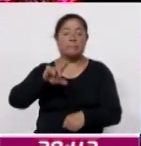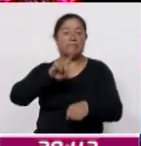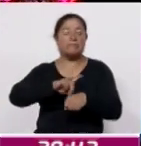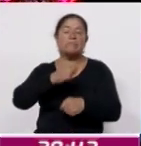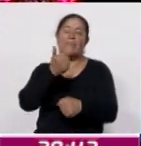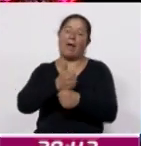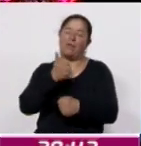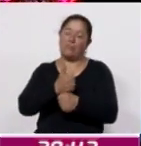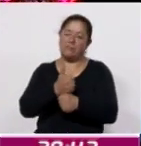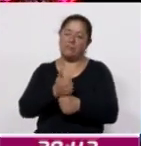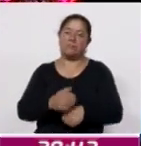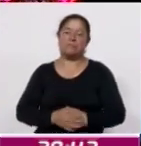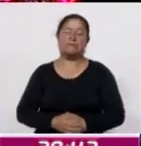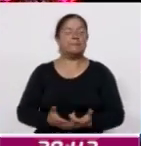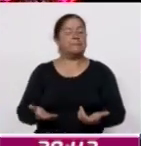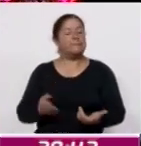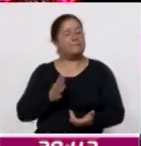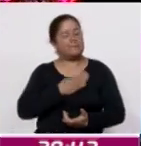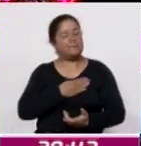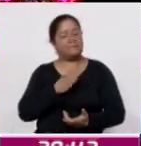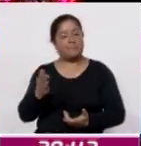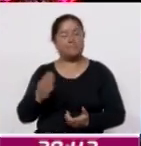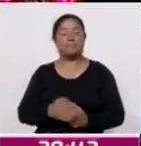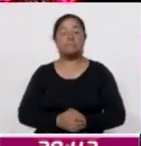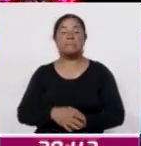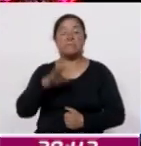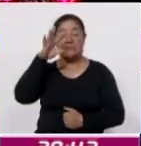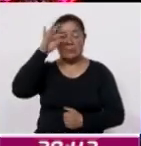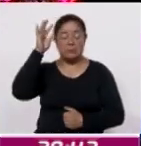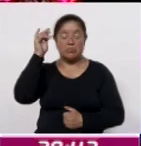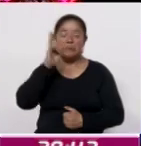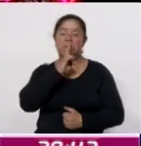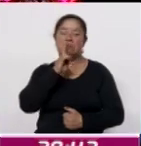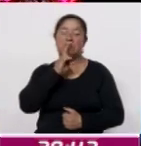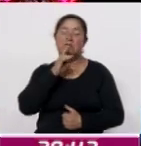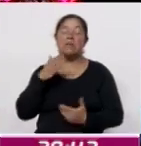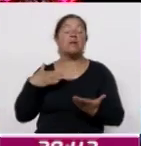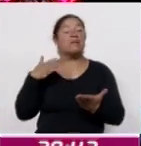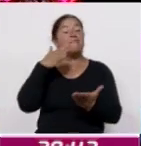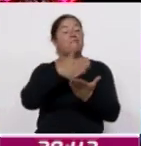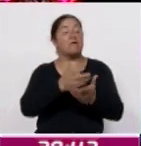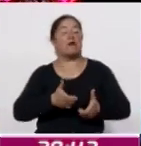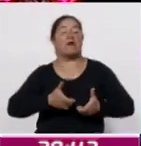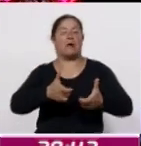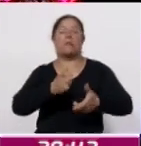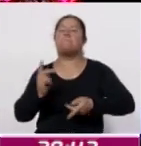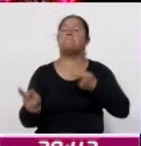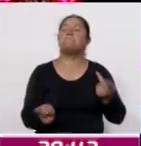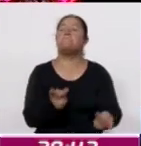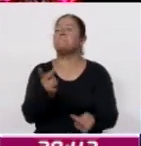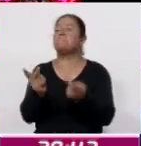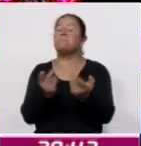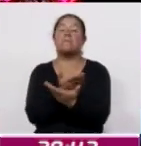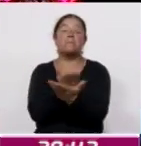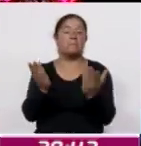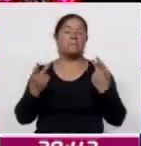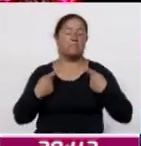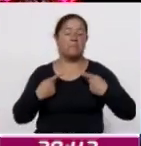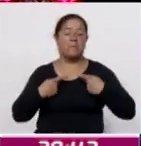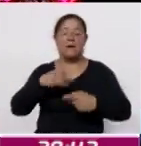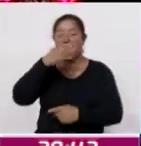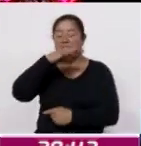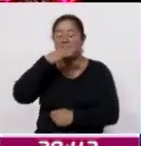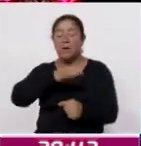de los Abuelitos. Y bueno, cámaras y micrófonos de Corazit salieron a las calles para cuestionar a la población sobre cómo